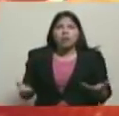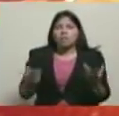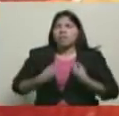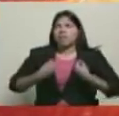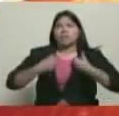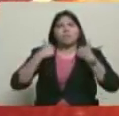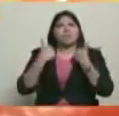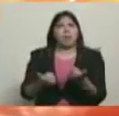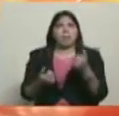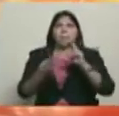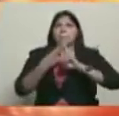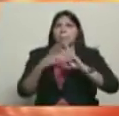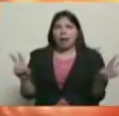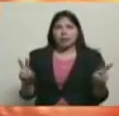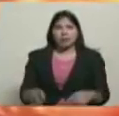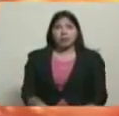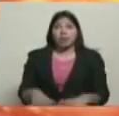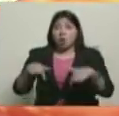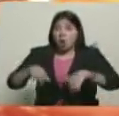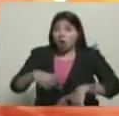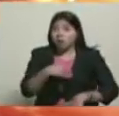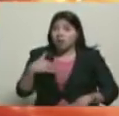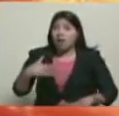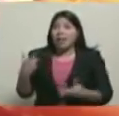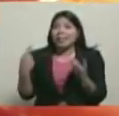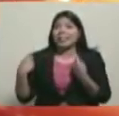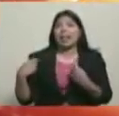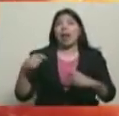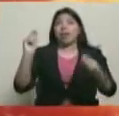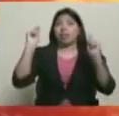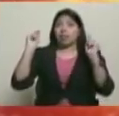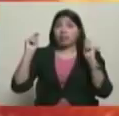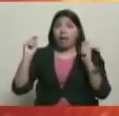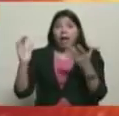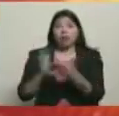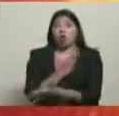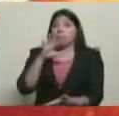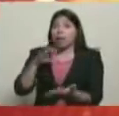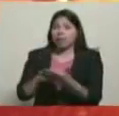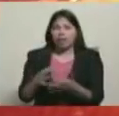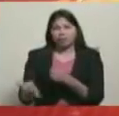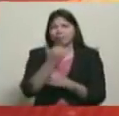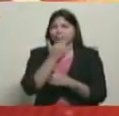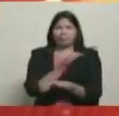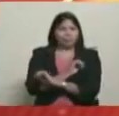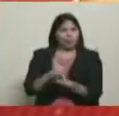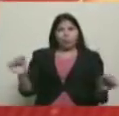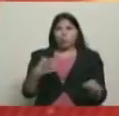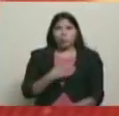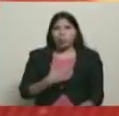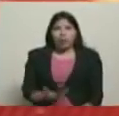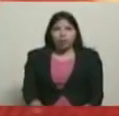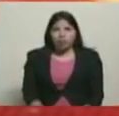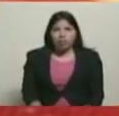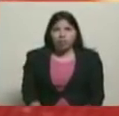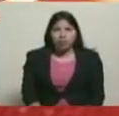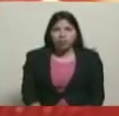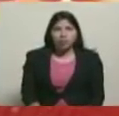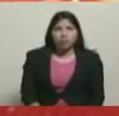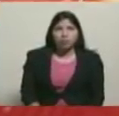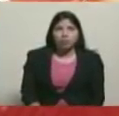Queremos seguir en paz. Hoy intentan, nuevamente, intentan, no, dan un golpe de Estado. Fallido, pero con golpe de Estado contra el presidente